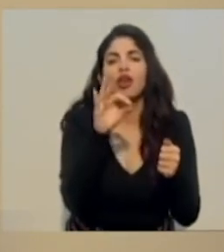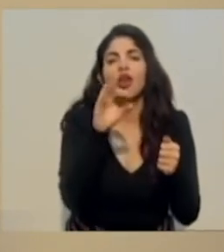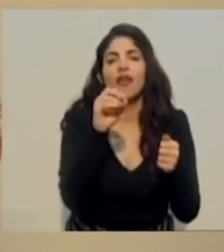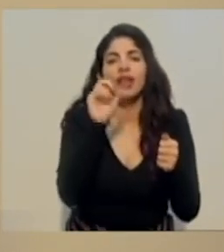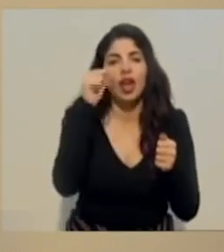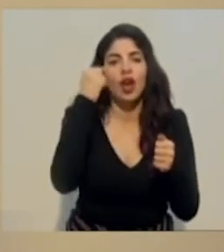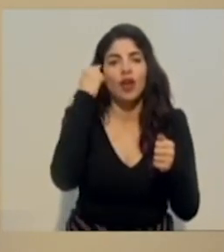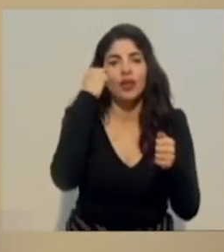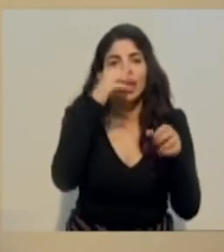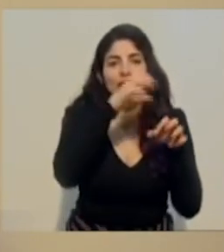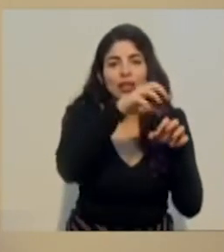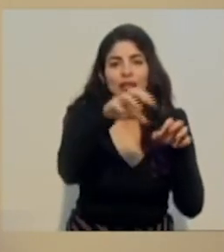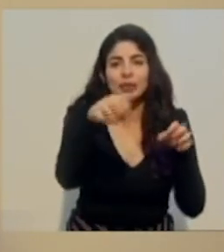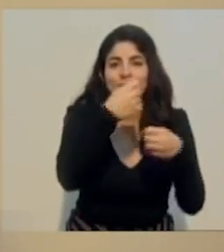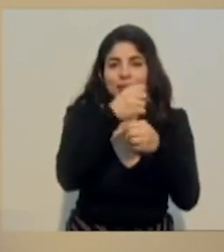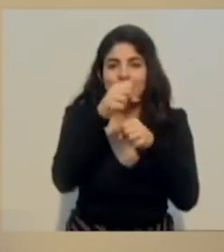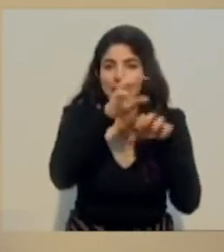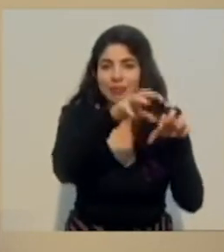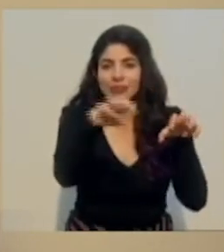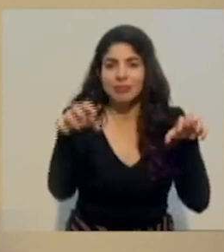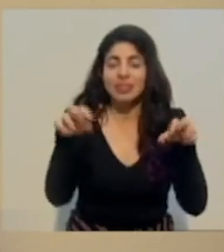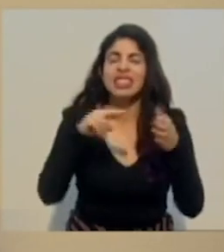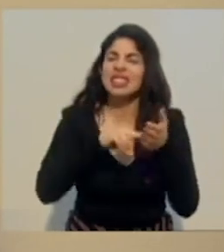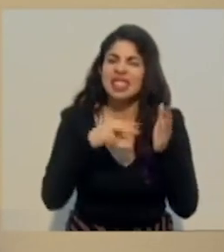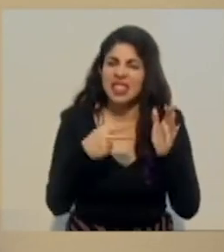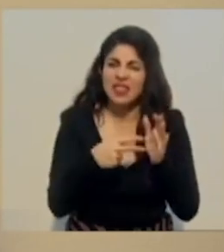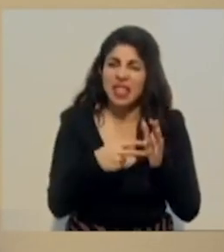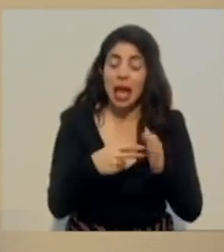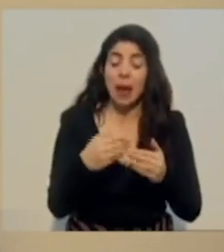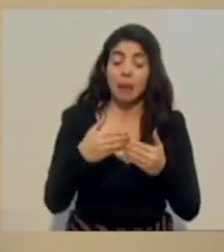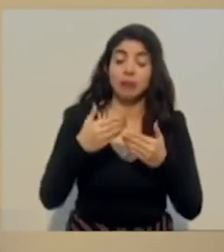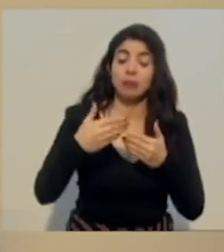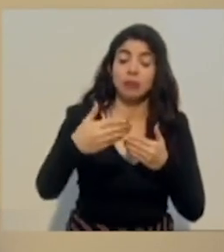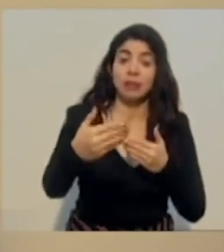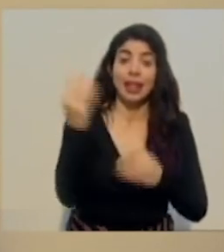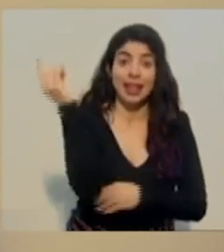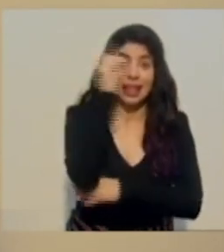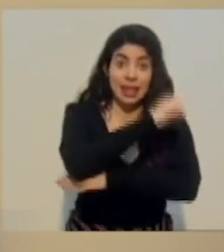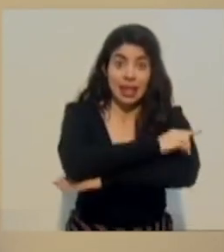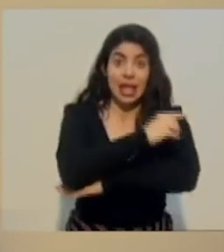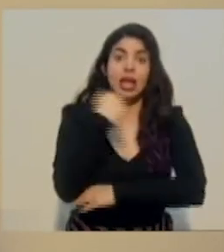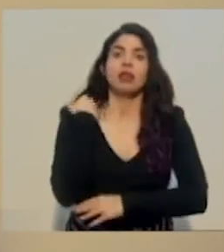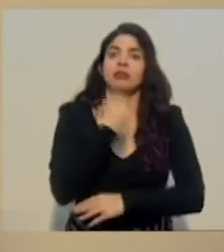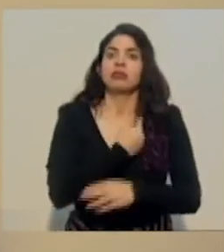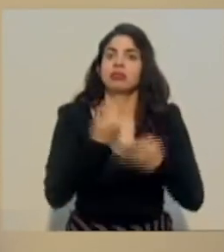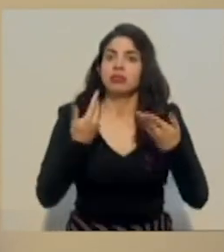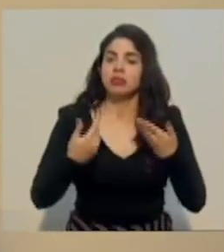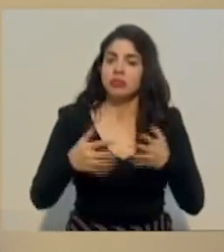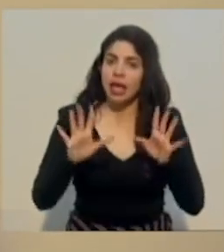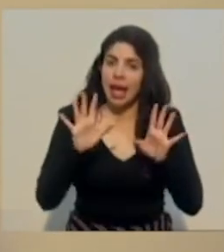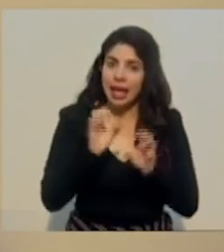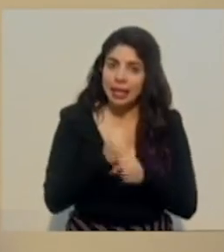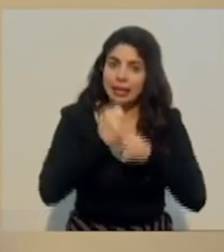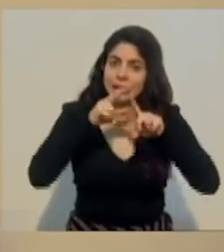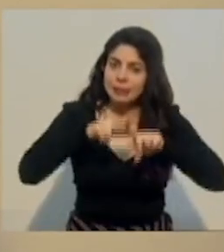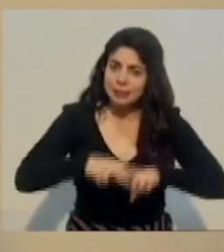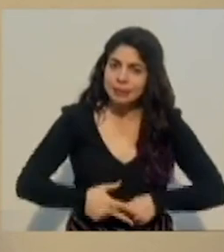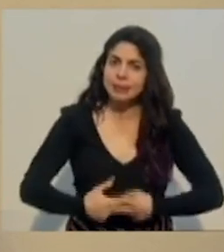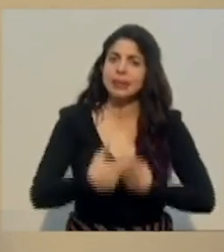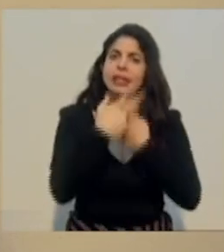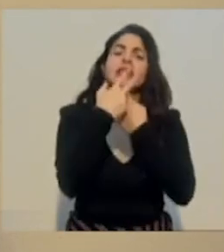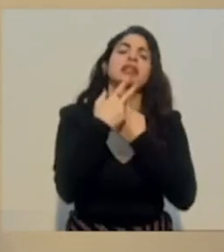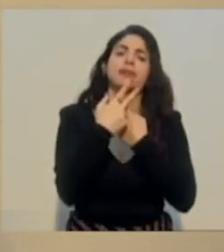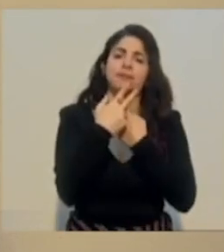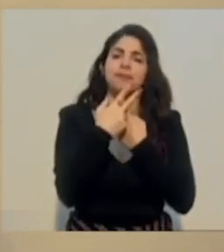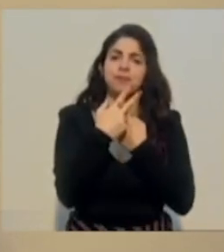locales. ¿Qué significa eso? Que nosotros en los próximos días estamos ya haciendo el inicio de la